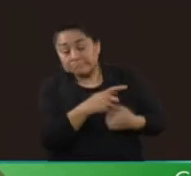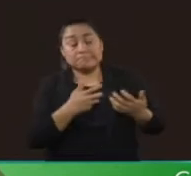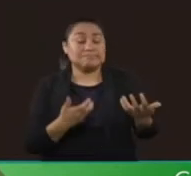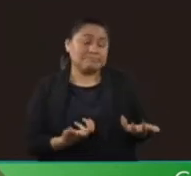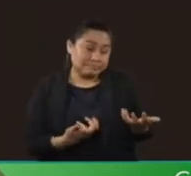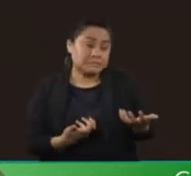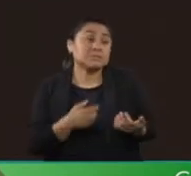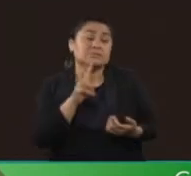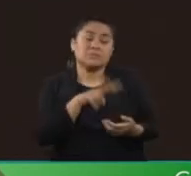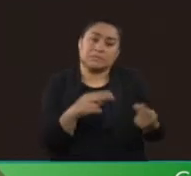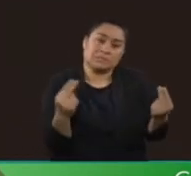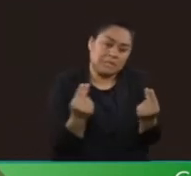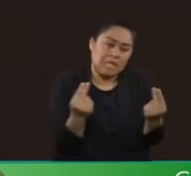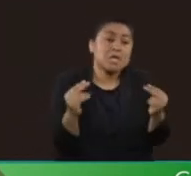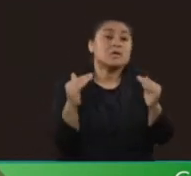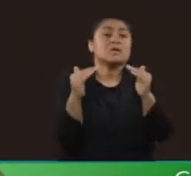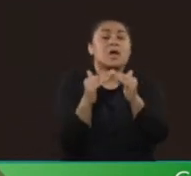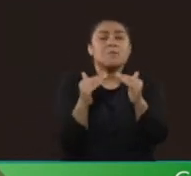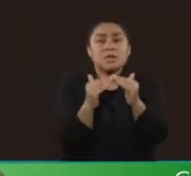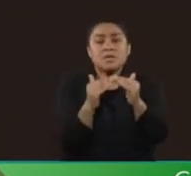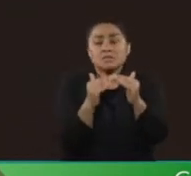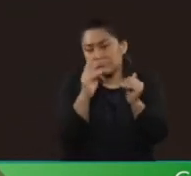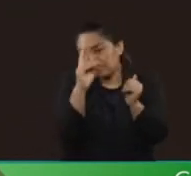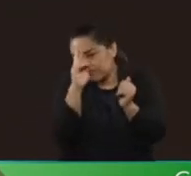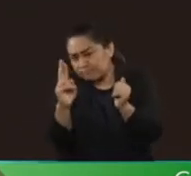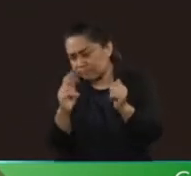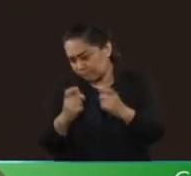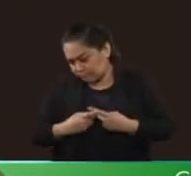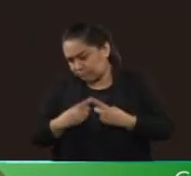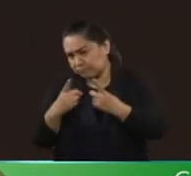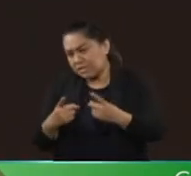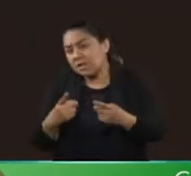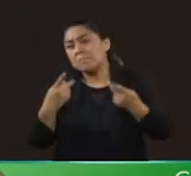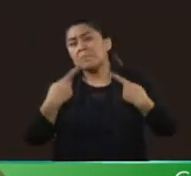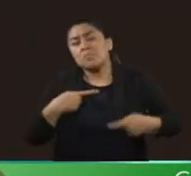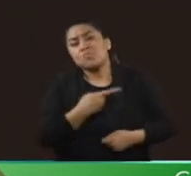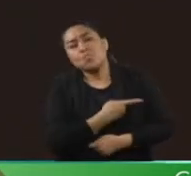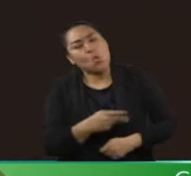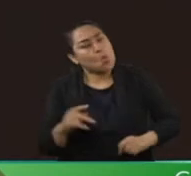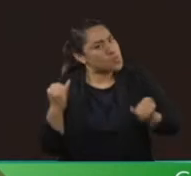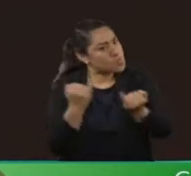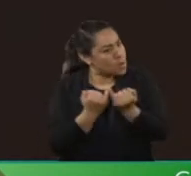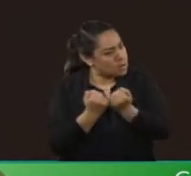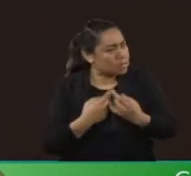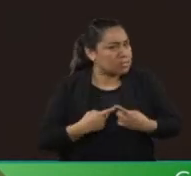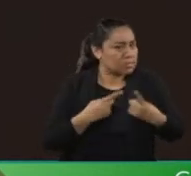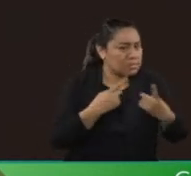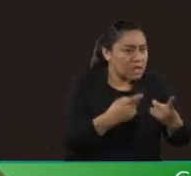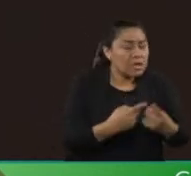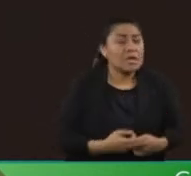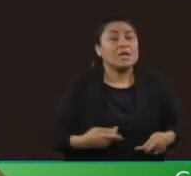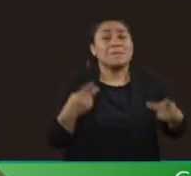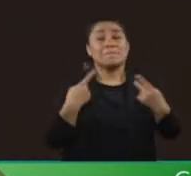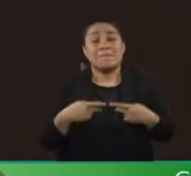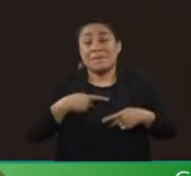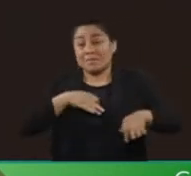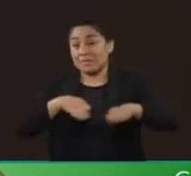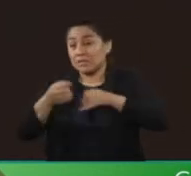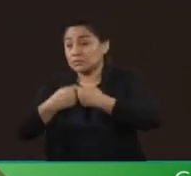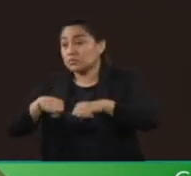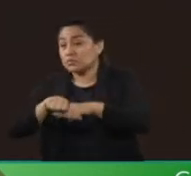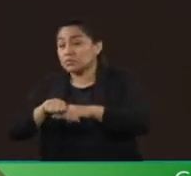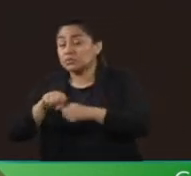también requieren vivienda digna los que menos tienen, los más pobres, aquellos que no trabajan en la formalidad,